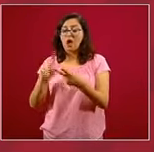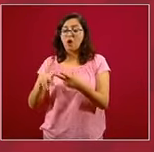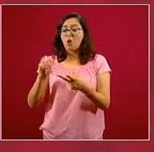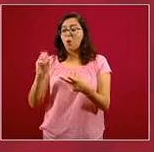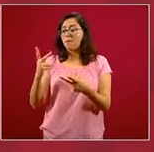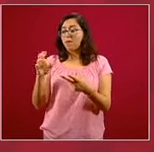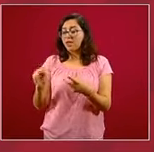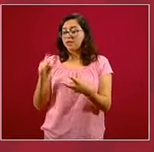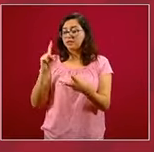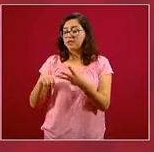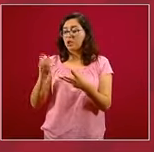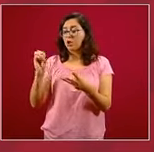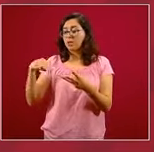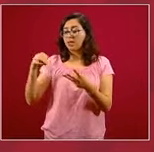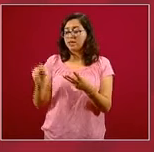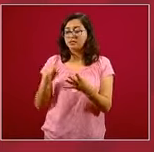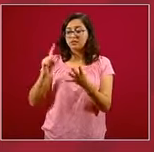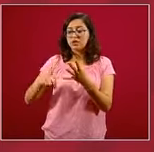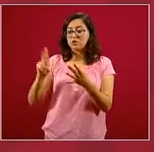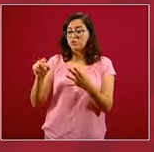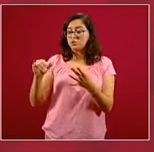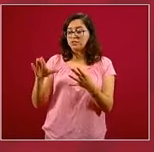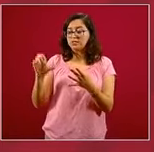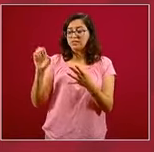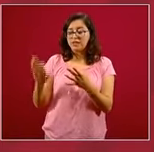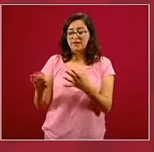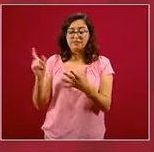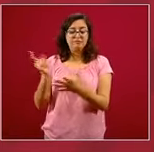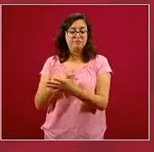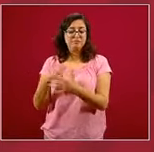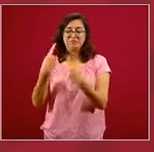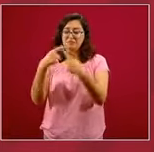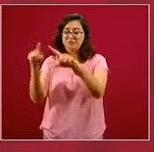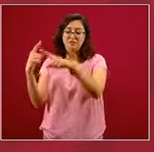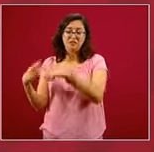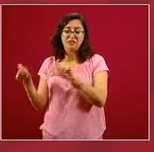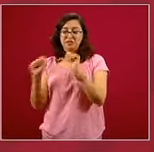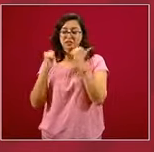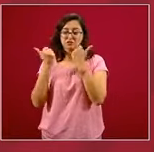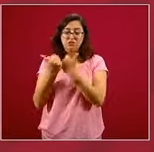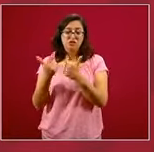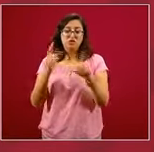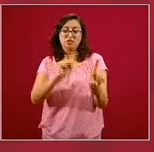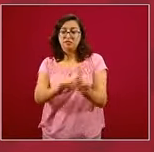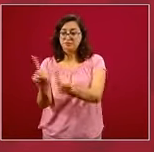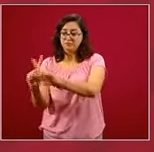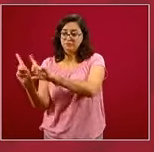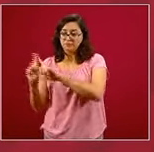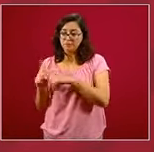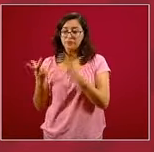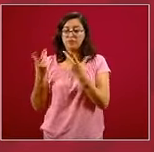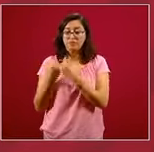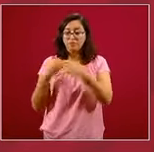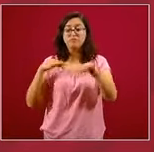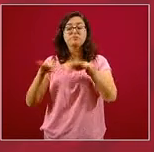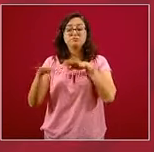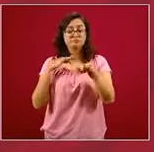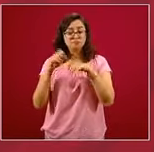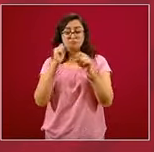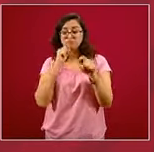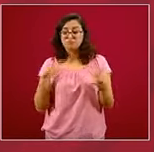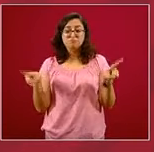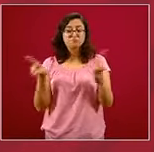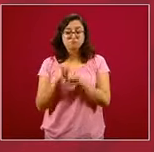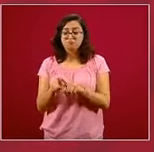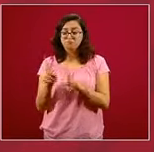OMS, UNICEF y también distintas organizaciones sociales que tienen trabajo en esta materia y